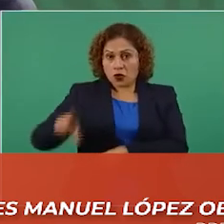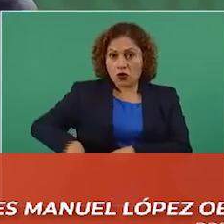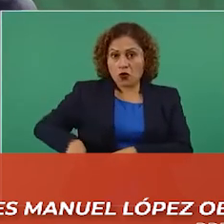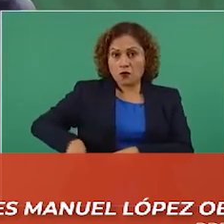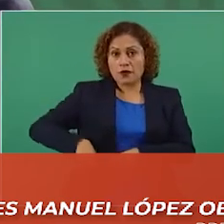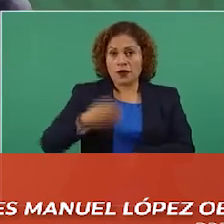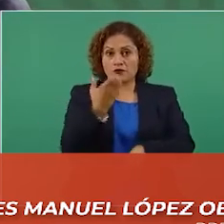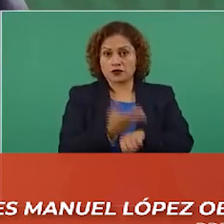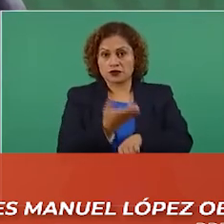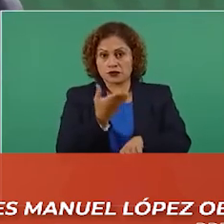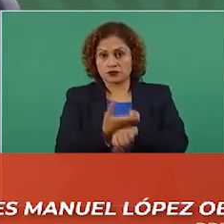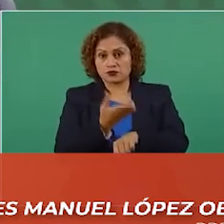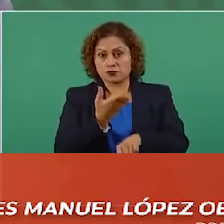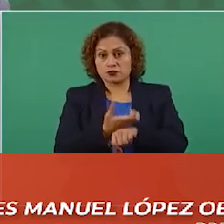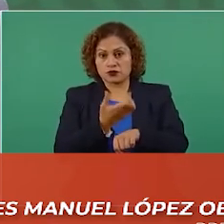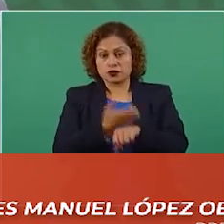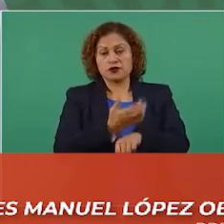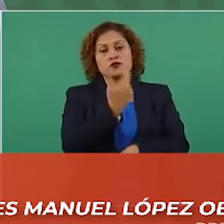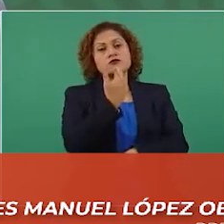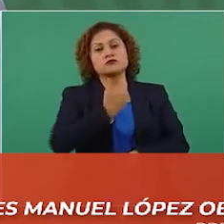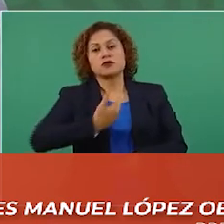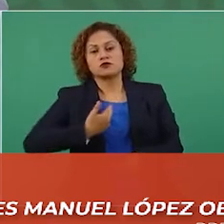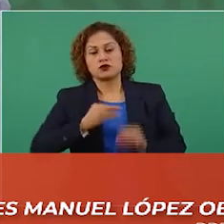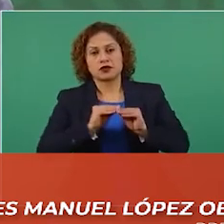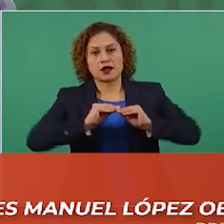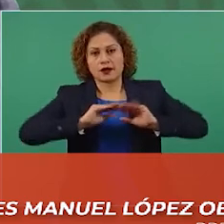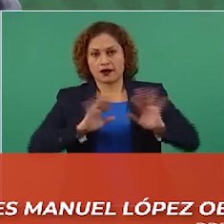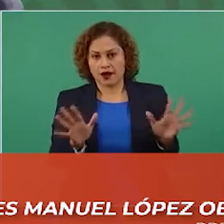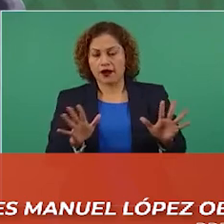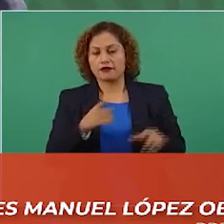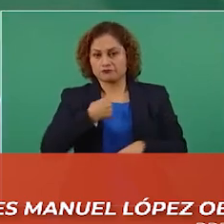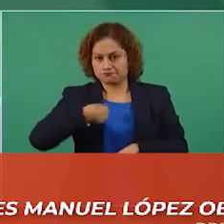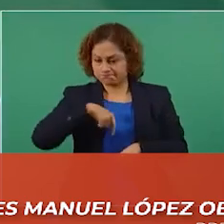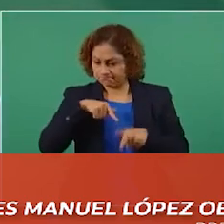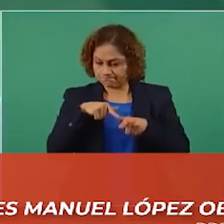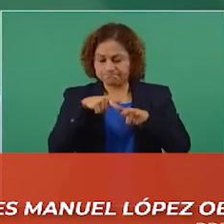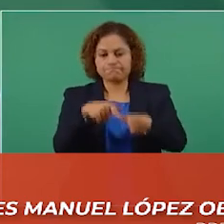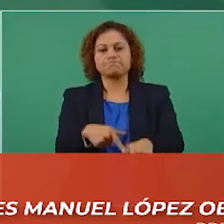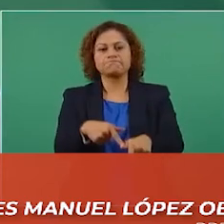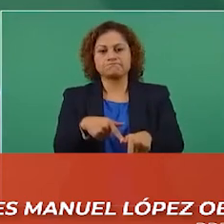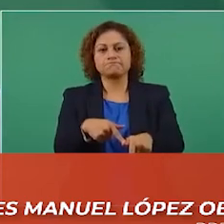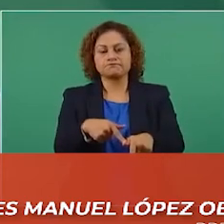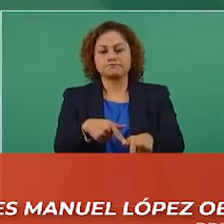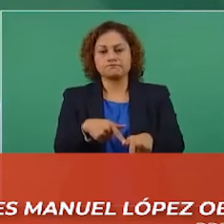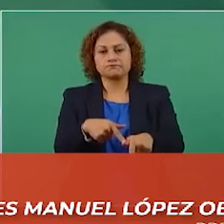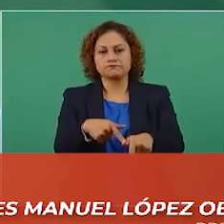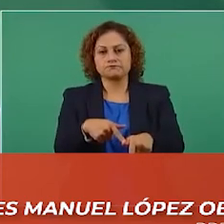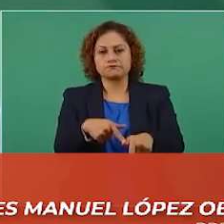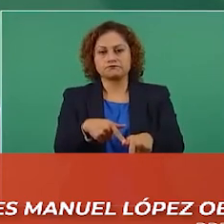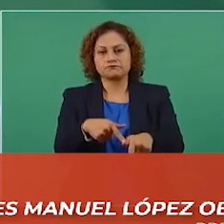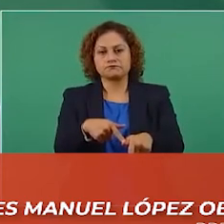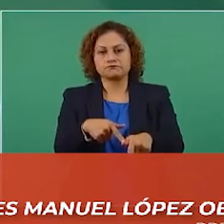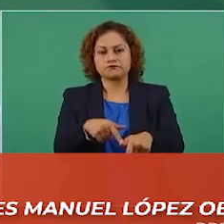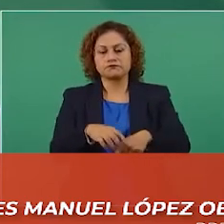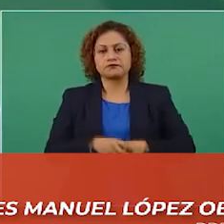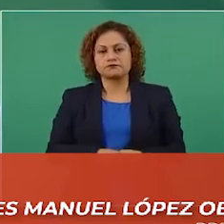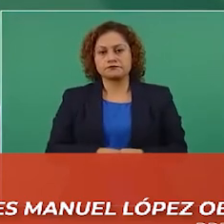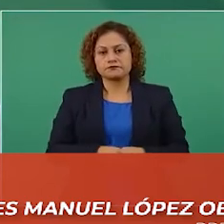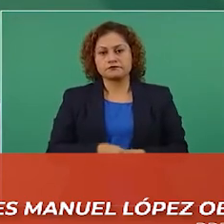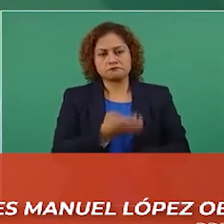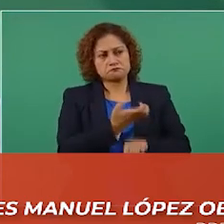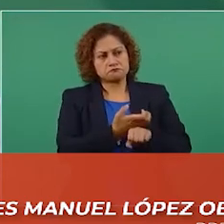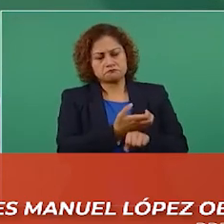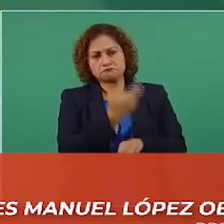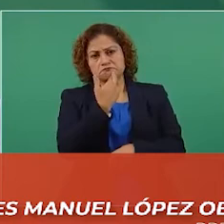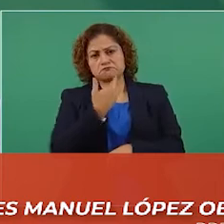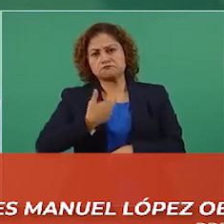nos dé una respuesta clara del por qué están entregando